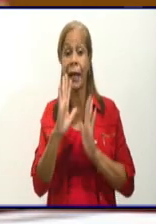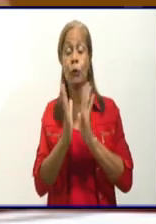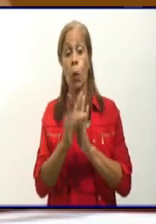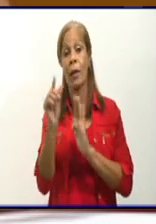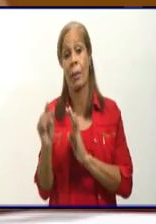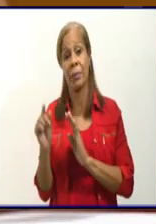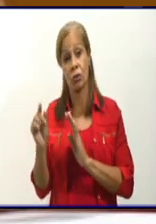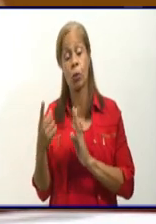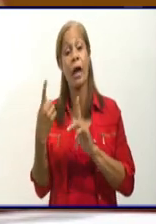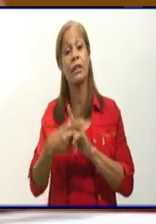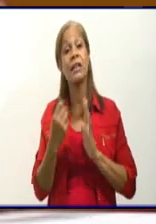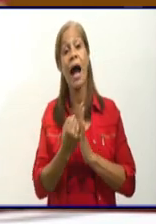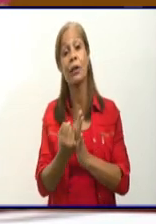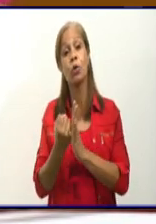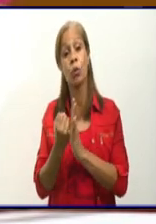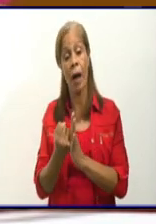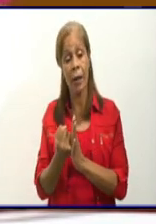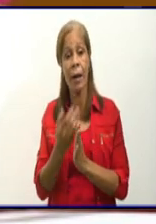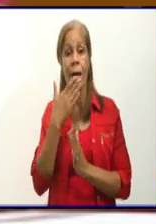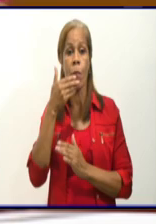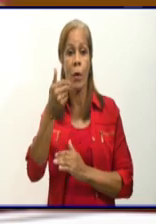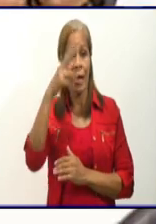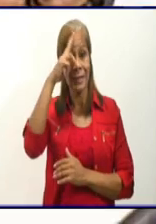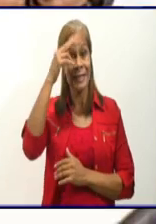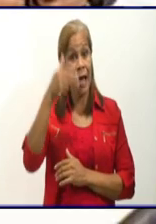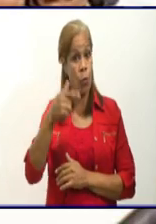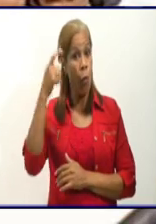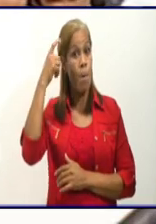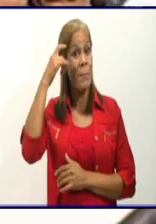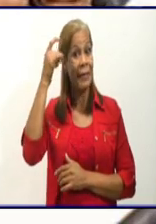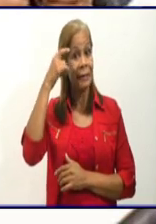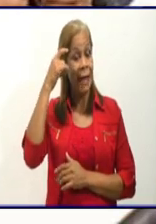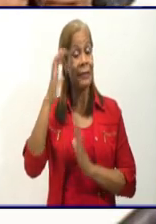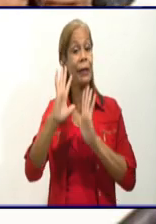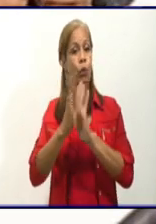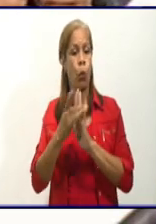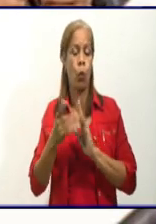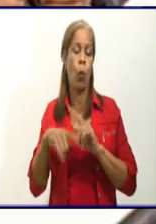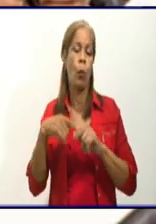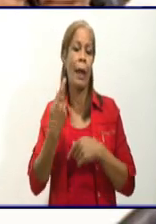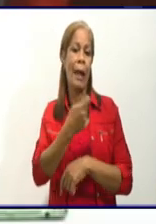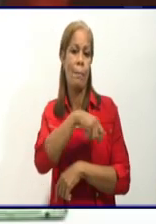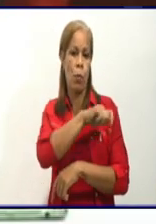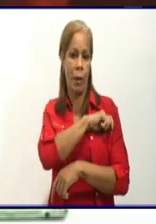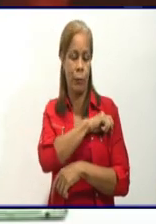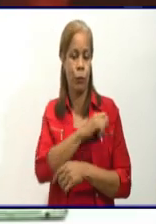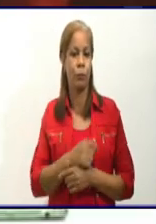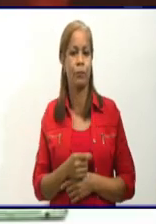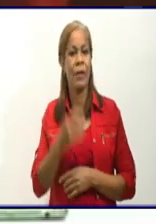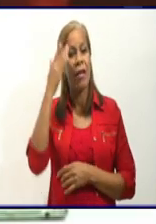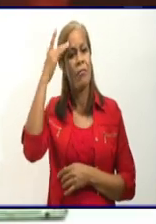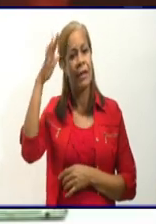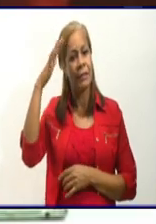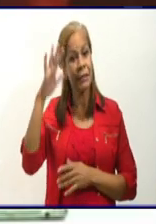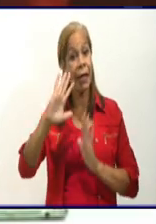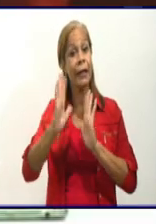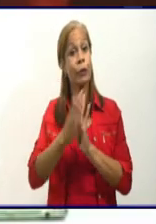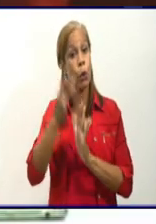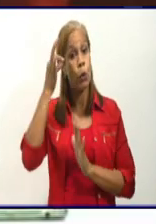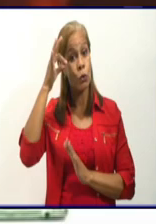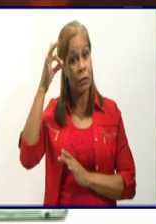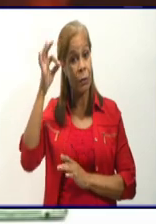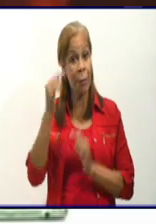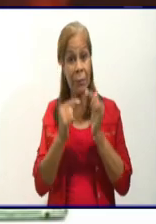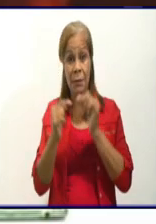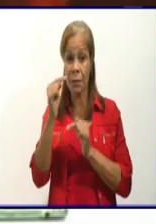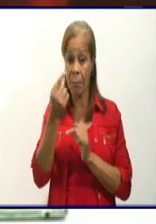contribuir a la buena salud mental del pueblo. Así mismo, pues nuestra felicitación a todos los psicólogos del país, en especial a los granmenses que han jugado